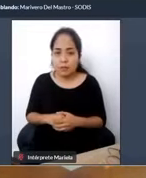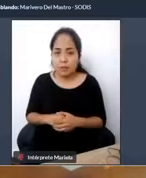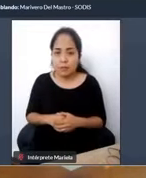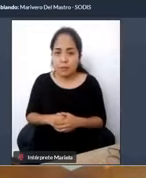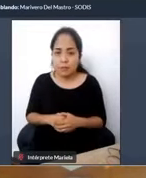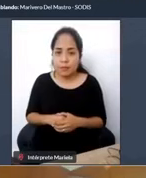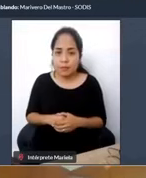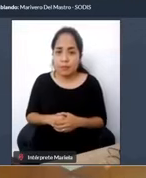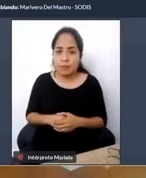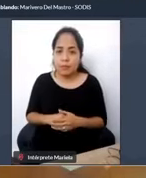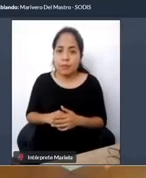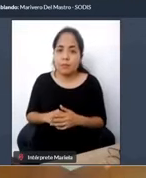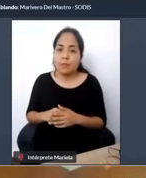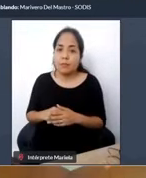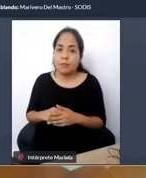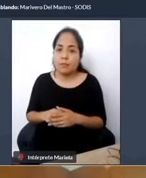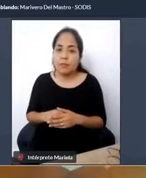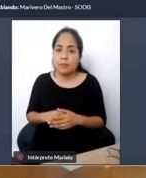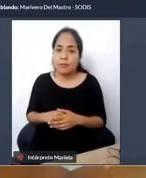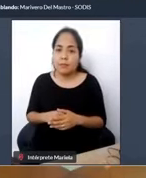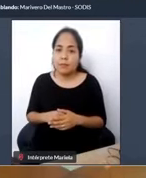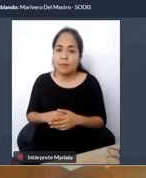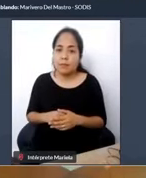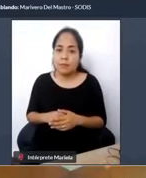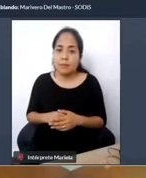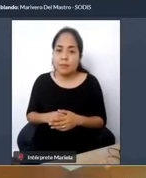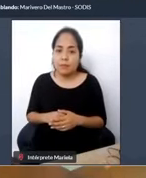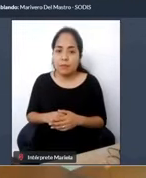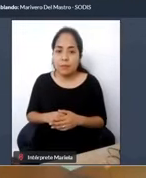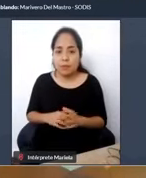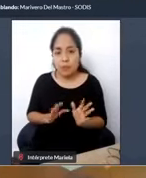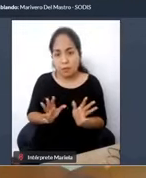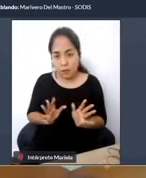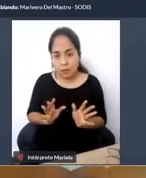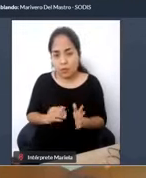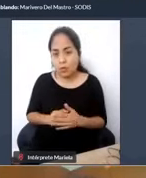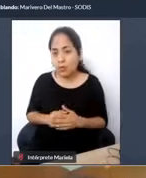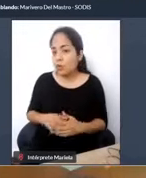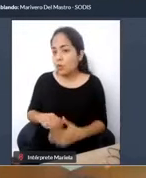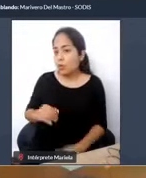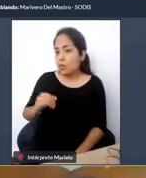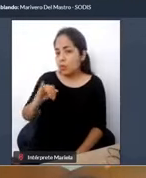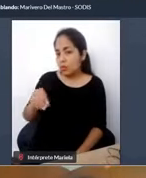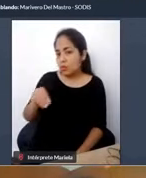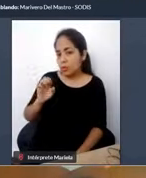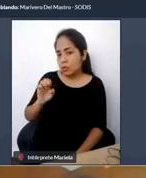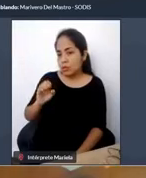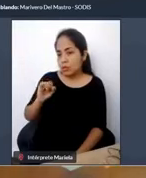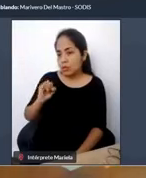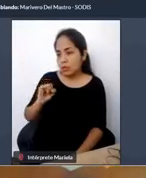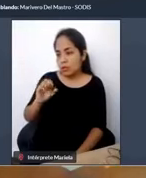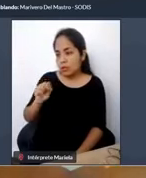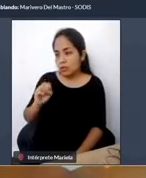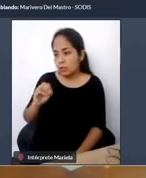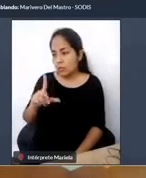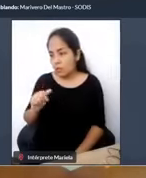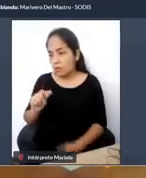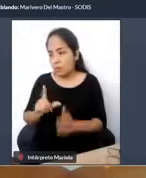copiarlas e implementarlas, de eso me imagino que José Isola va a poder explicarles